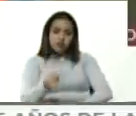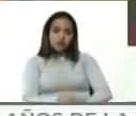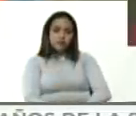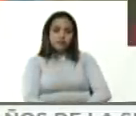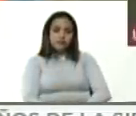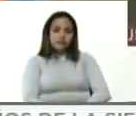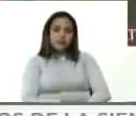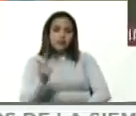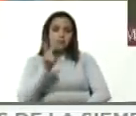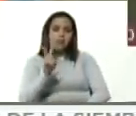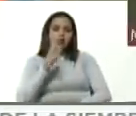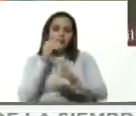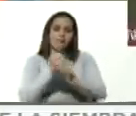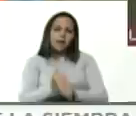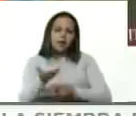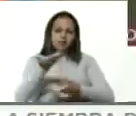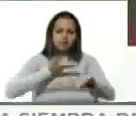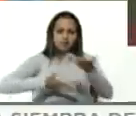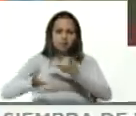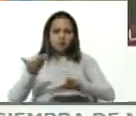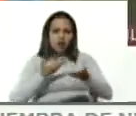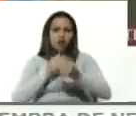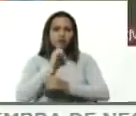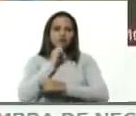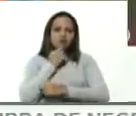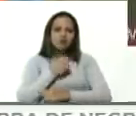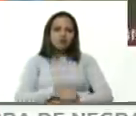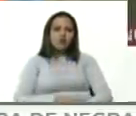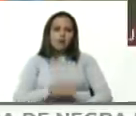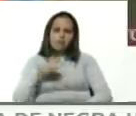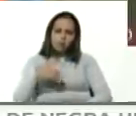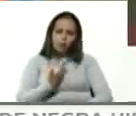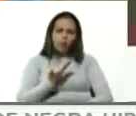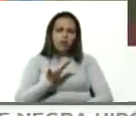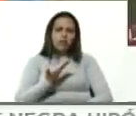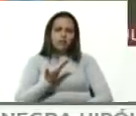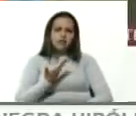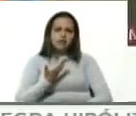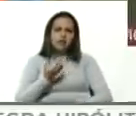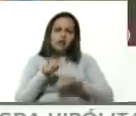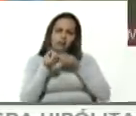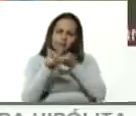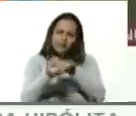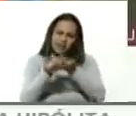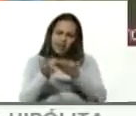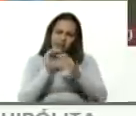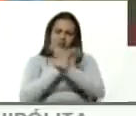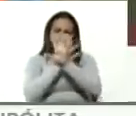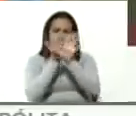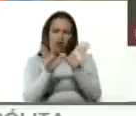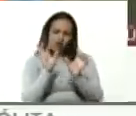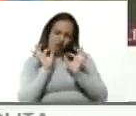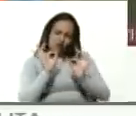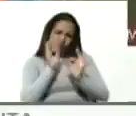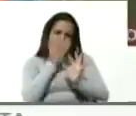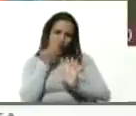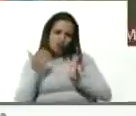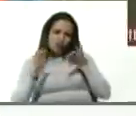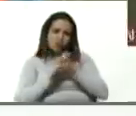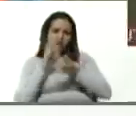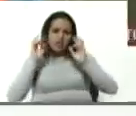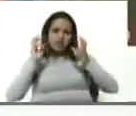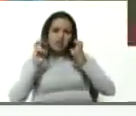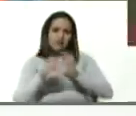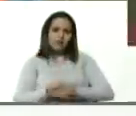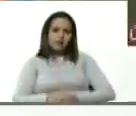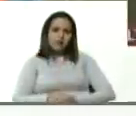Venezuela espera cooperar con Rusia en este sentido podría dar un poco más precisión sobre este tema se trata de